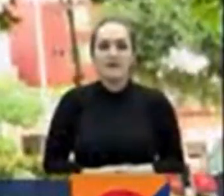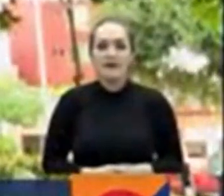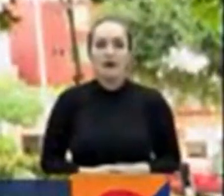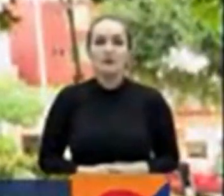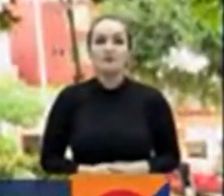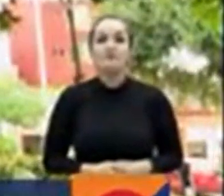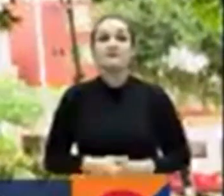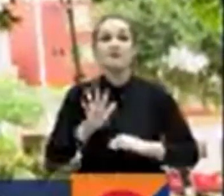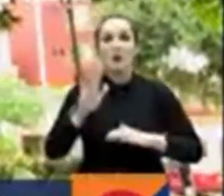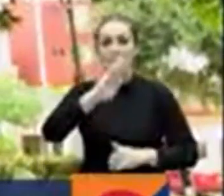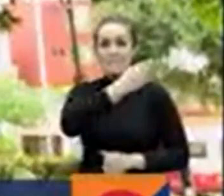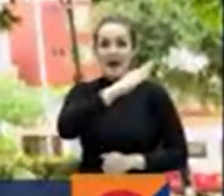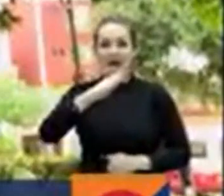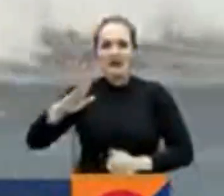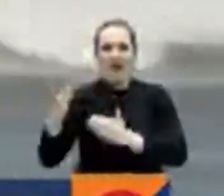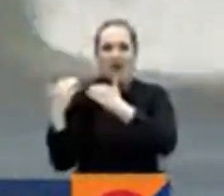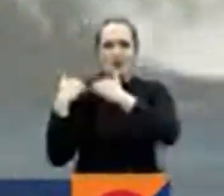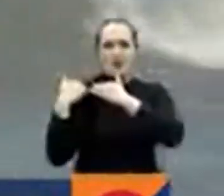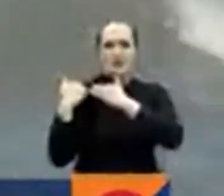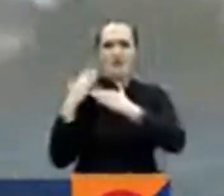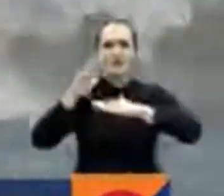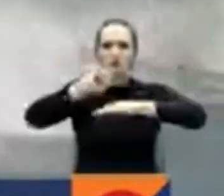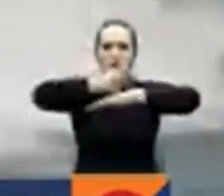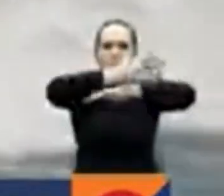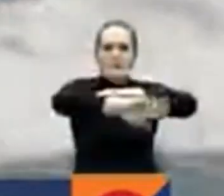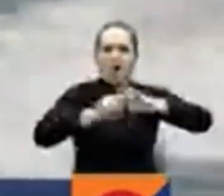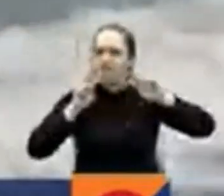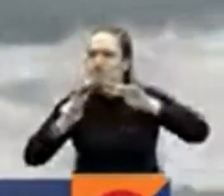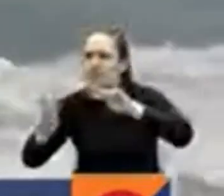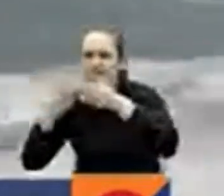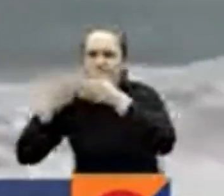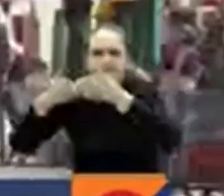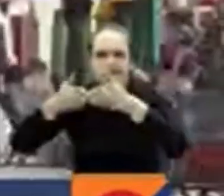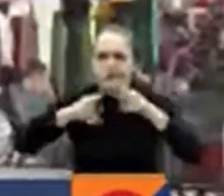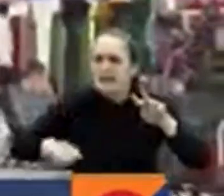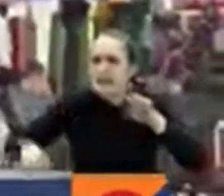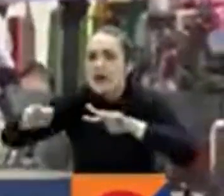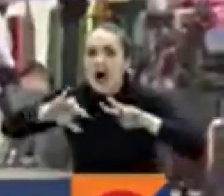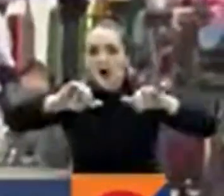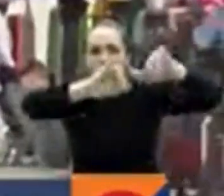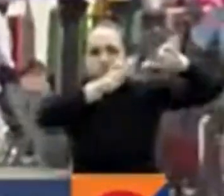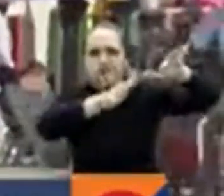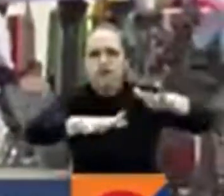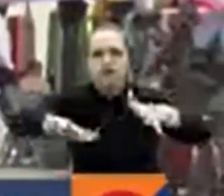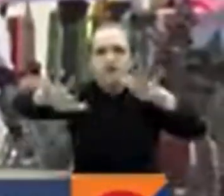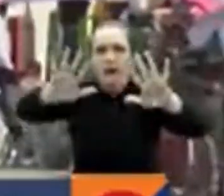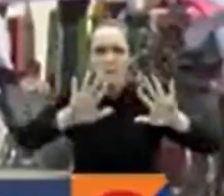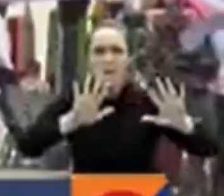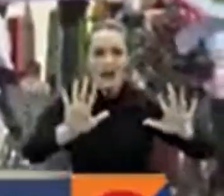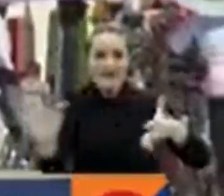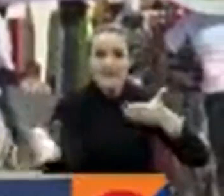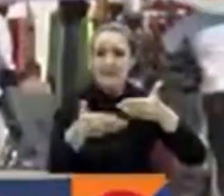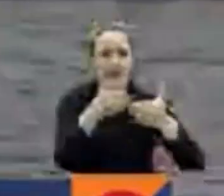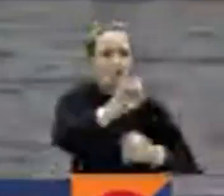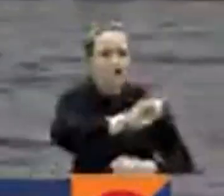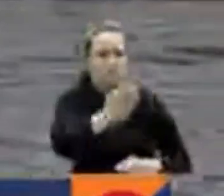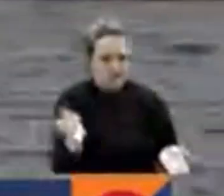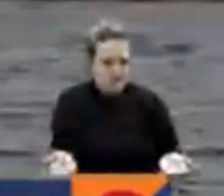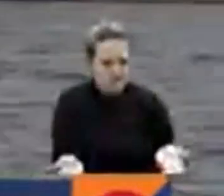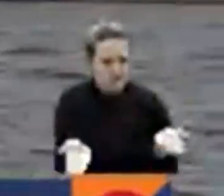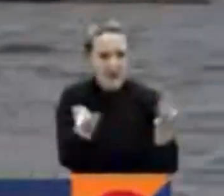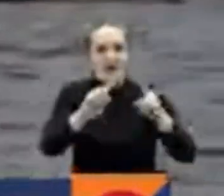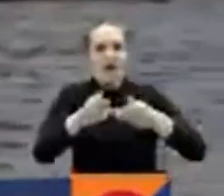Puerto de Barranquilla informó que ante la formación de la depresión tropical 9 por el momento no cerrará las playas ni tampoco restringirá la